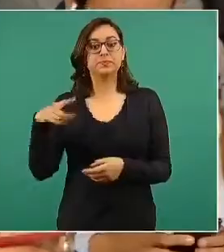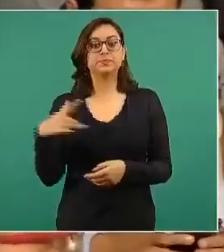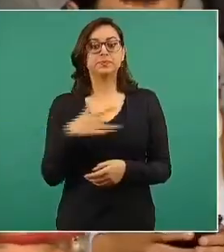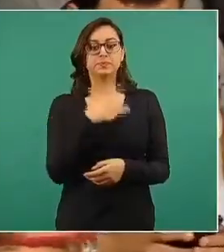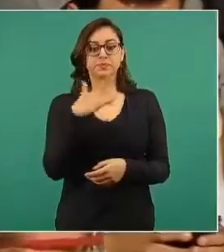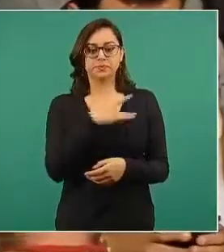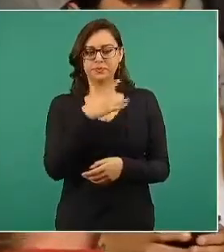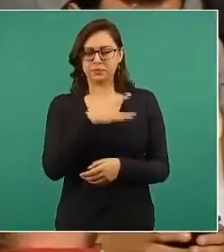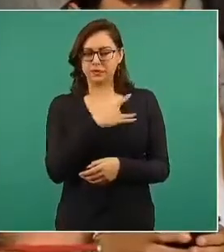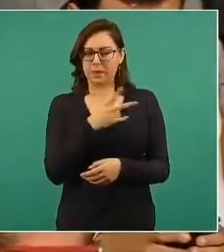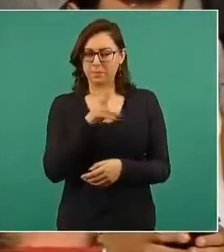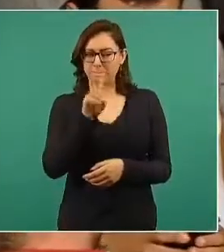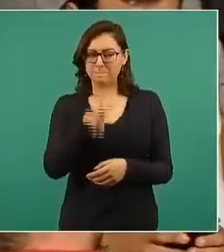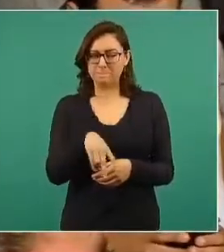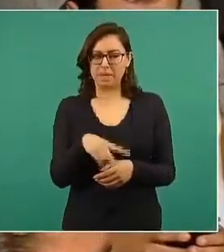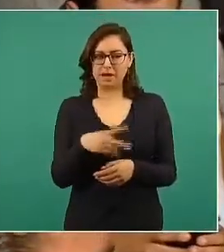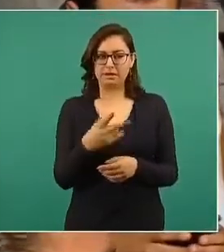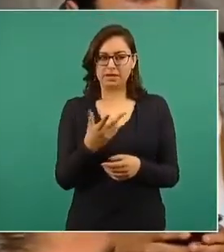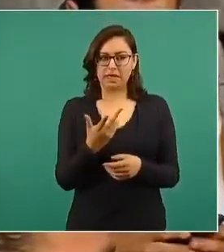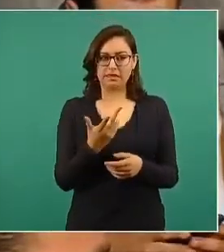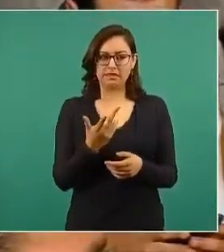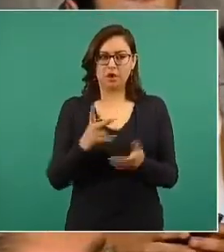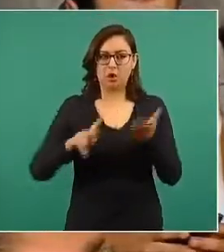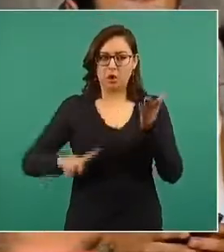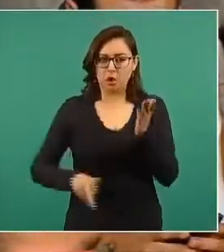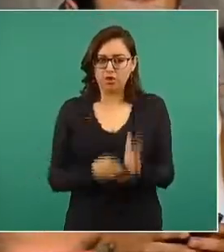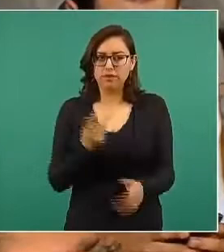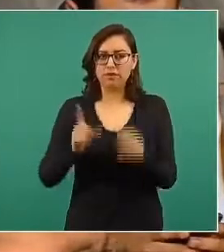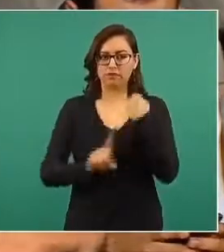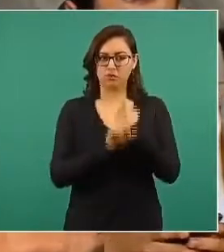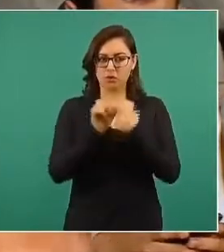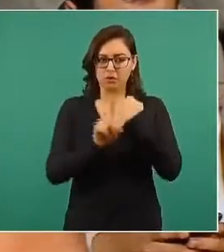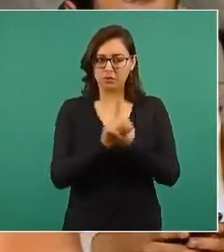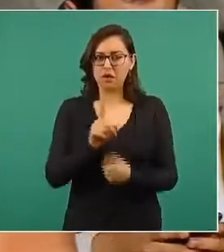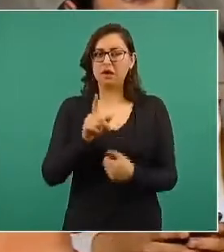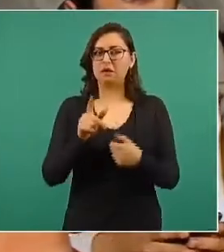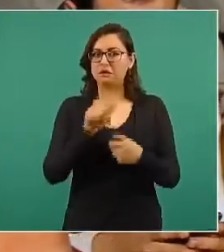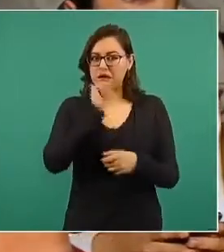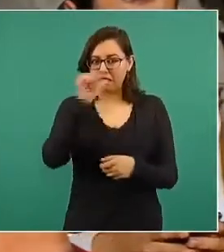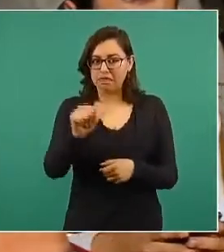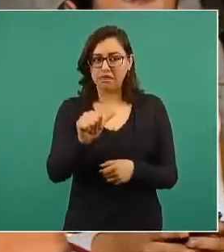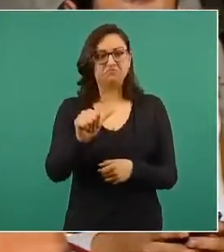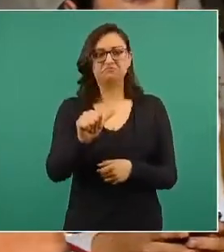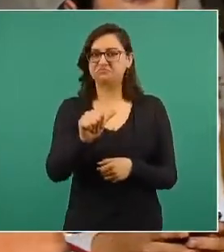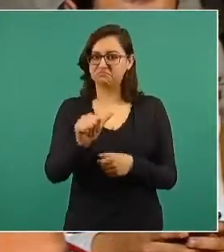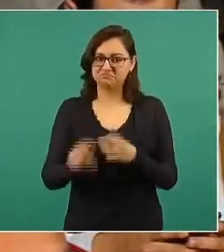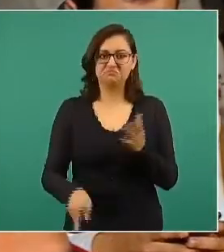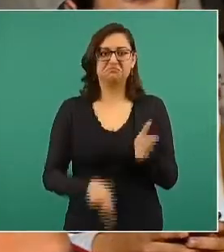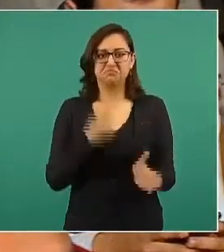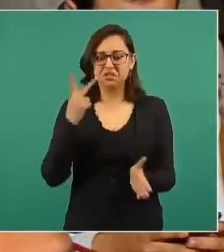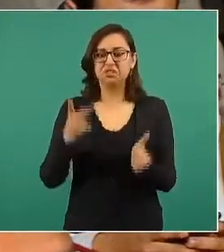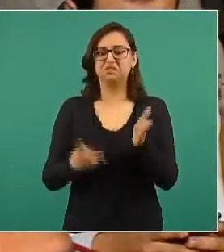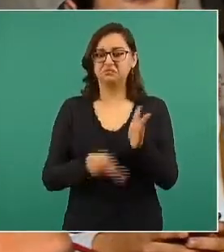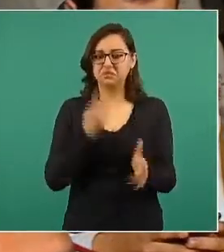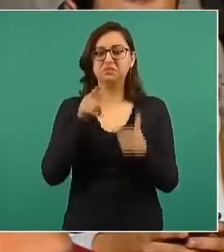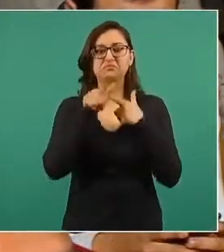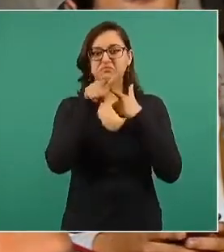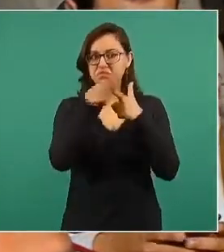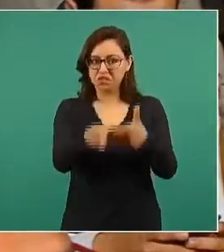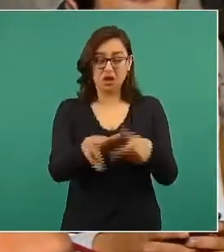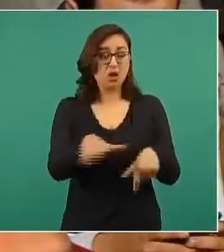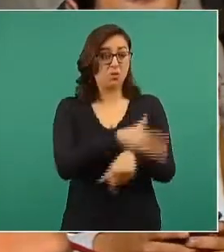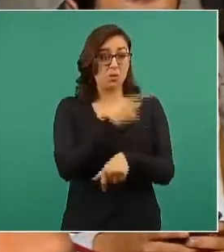cumpliendo estas medidas de no repetición, porque no hay una especie de supervisión a este tipo de lugares, este tipo de minas,